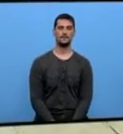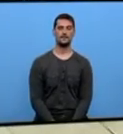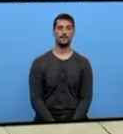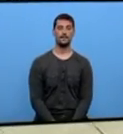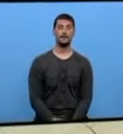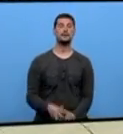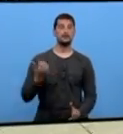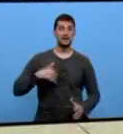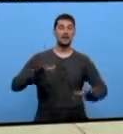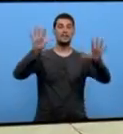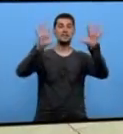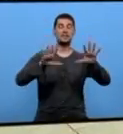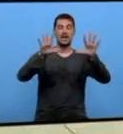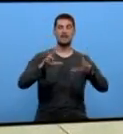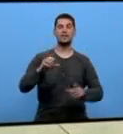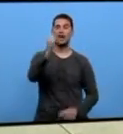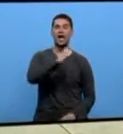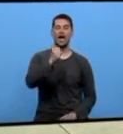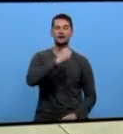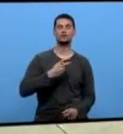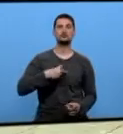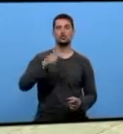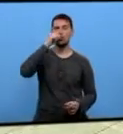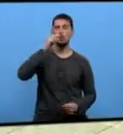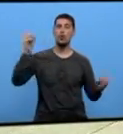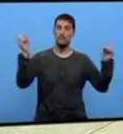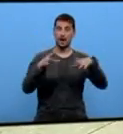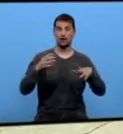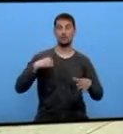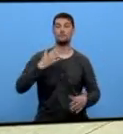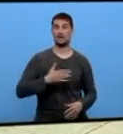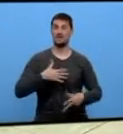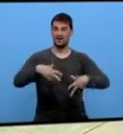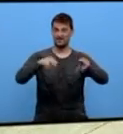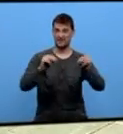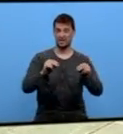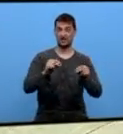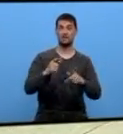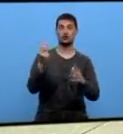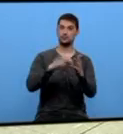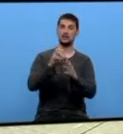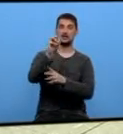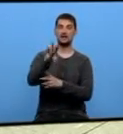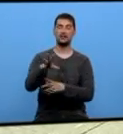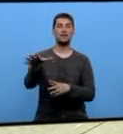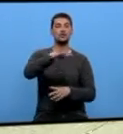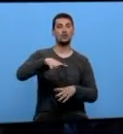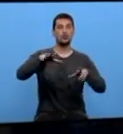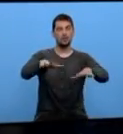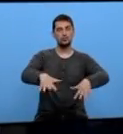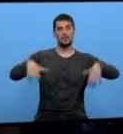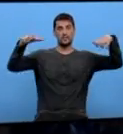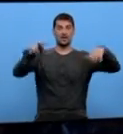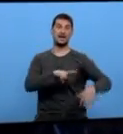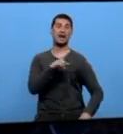A décima edición do Lugo Máxico remata mañá coa celebración da Gran Gala Lugo Máxico 2013 ás nove da noite no Auditorio Gustavo